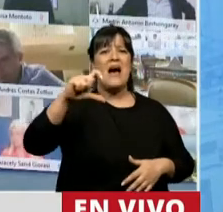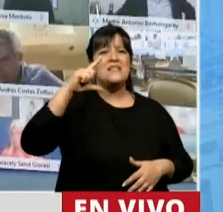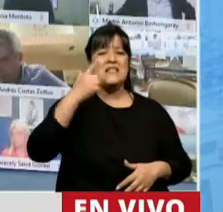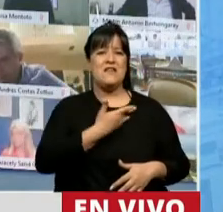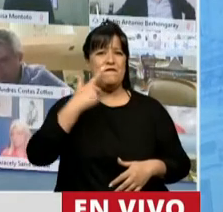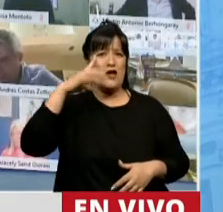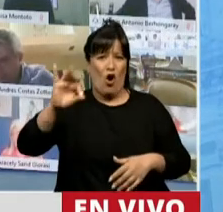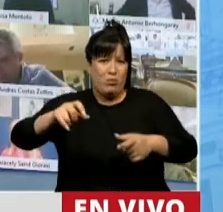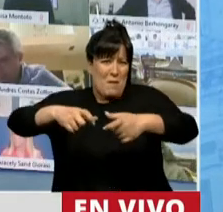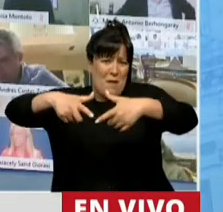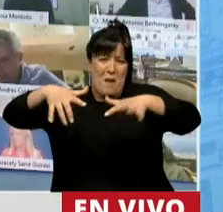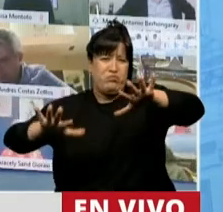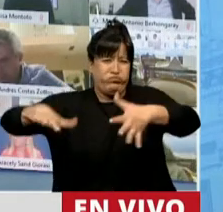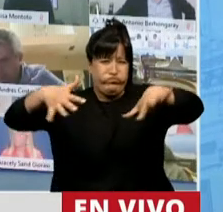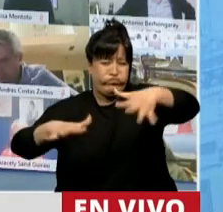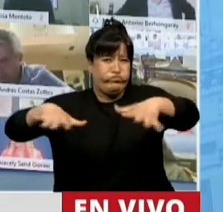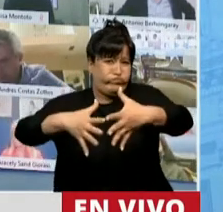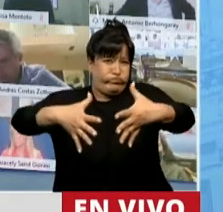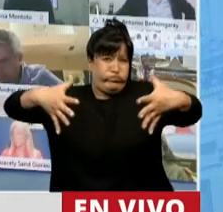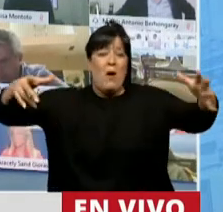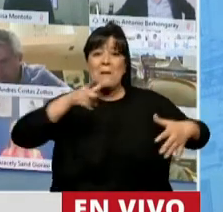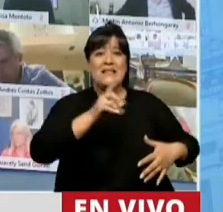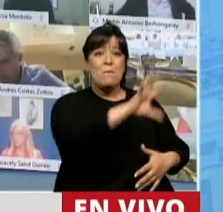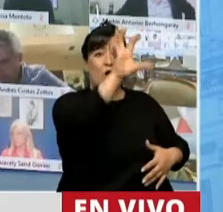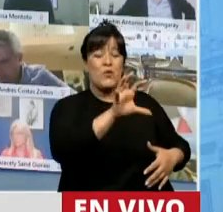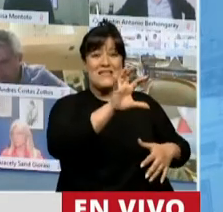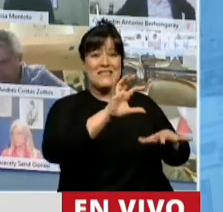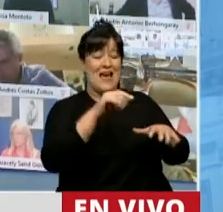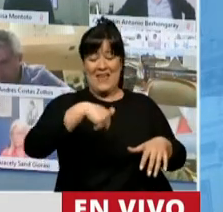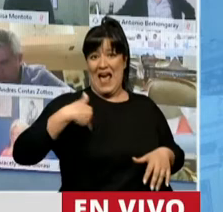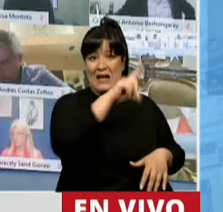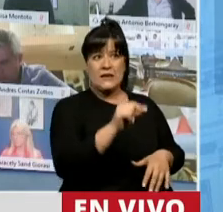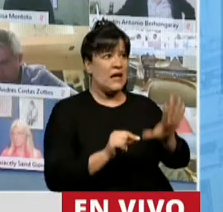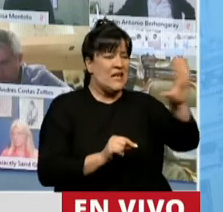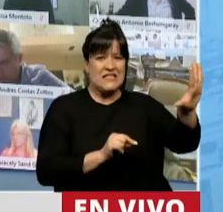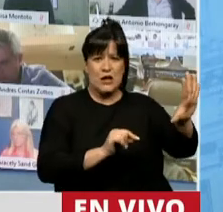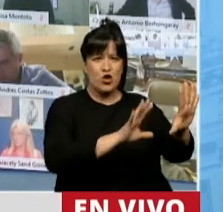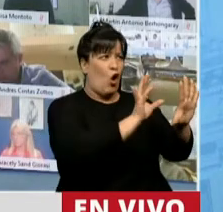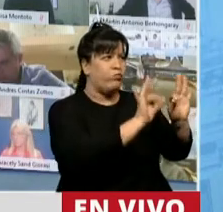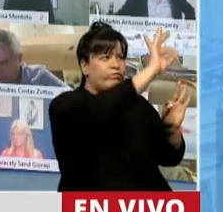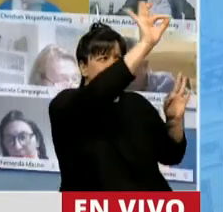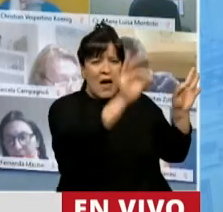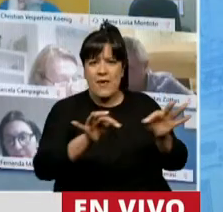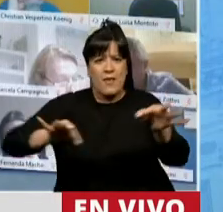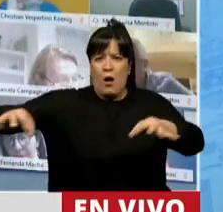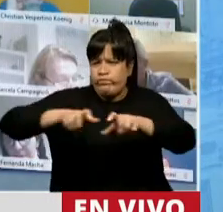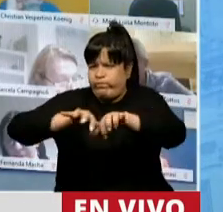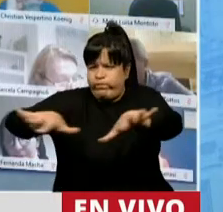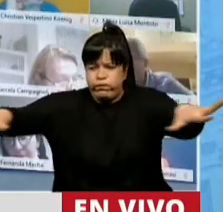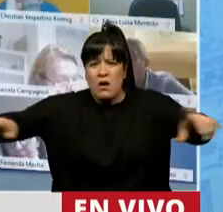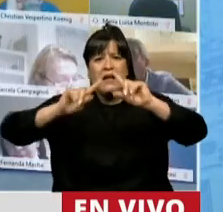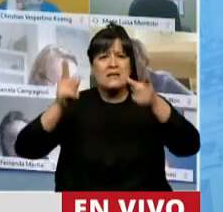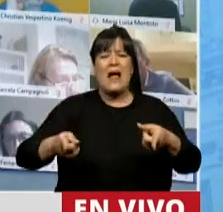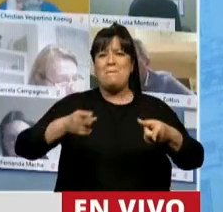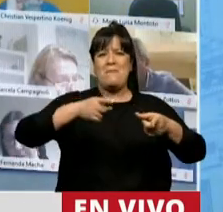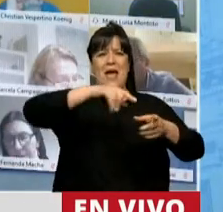de Francia y que son casi cinco provincias argentinas, el cambio climático con un retroceso en materia de glaciares que